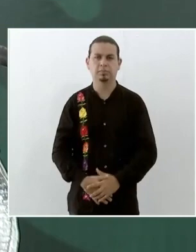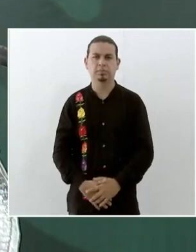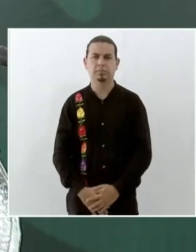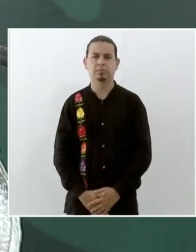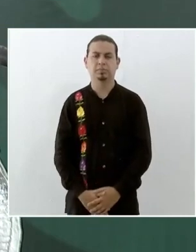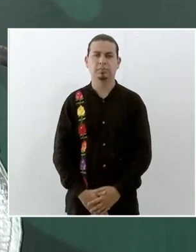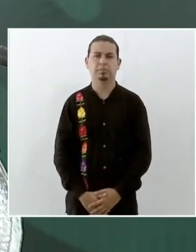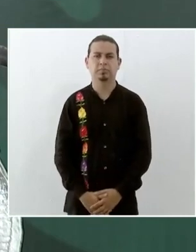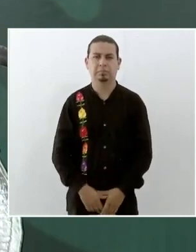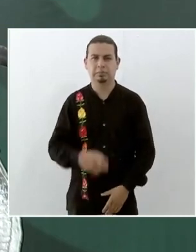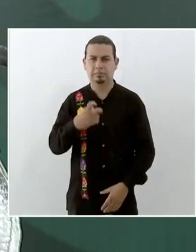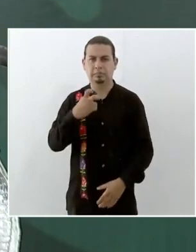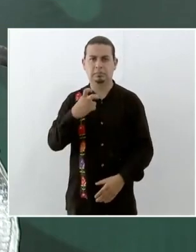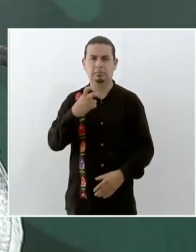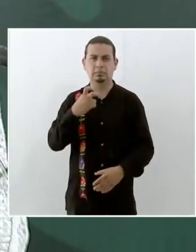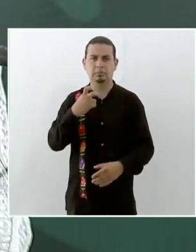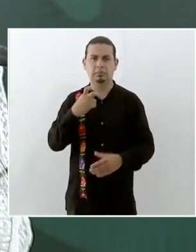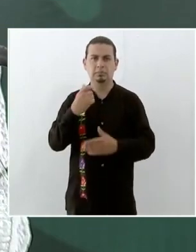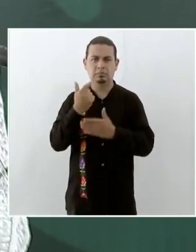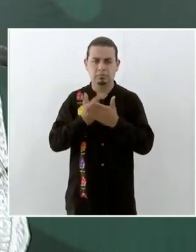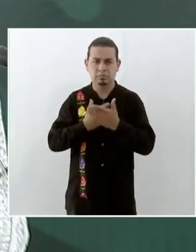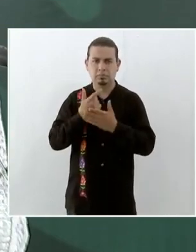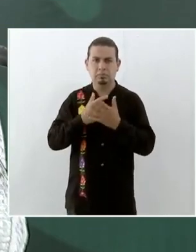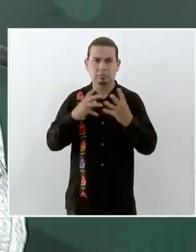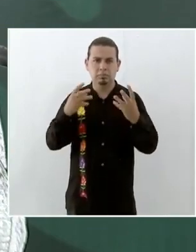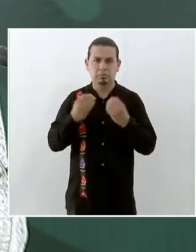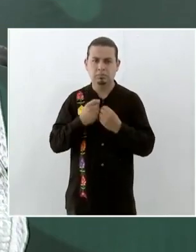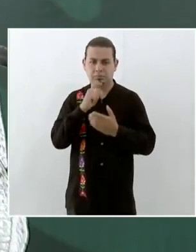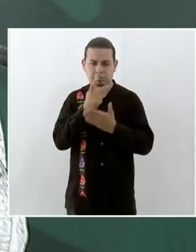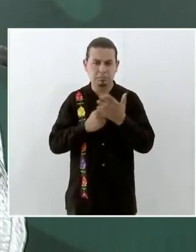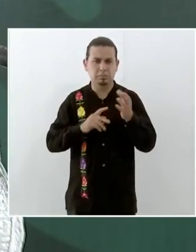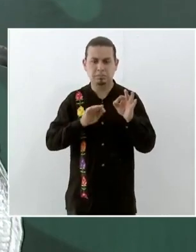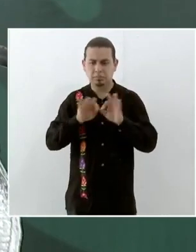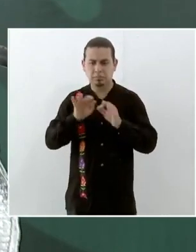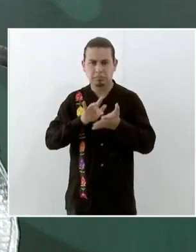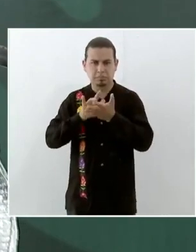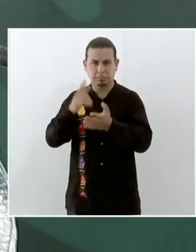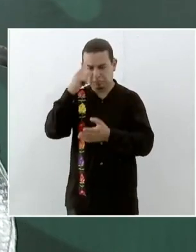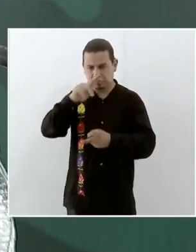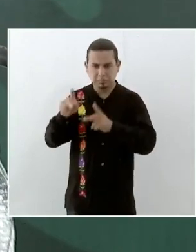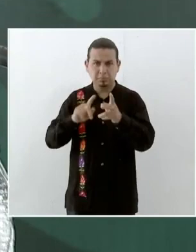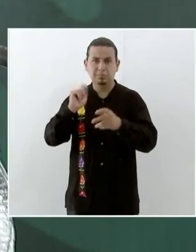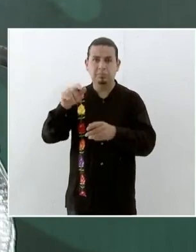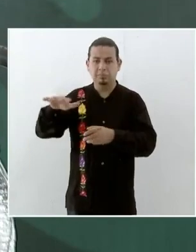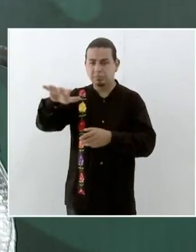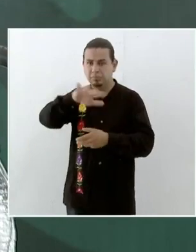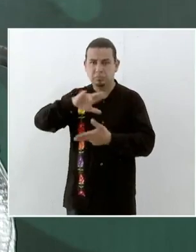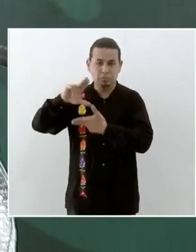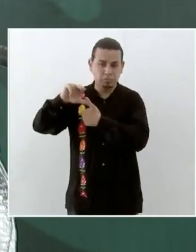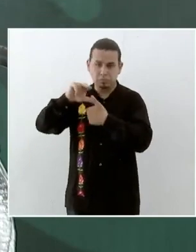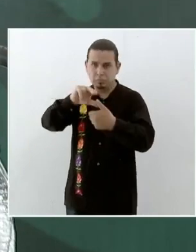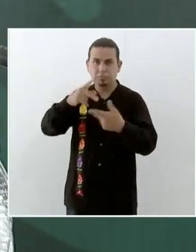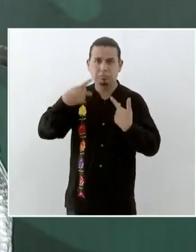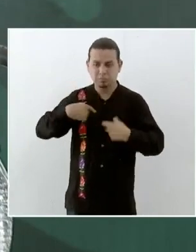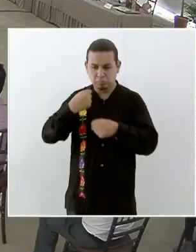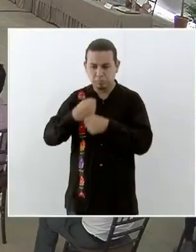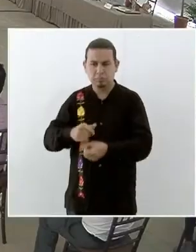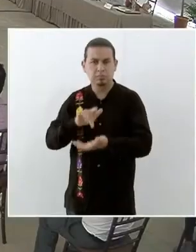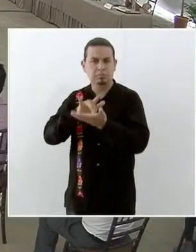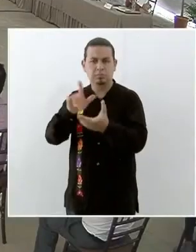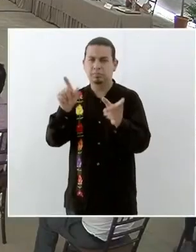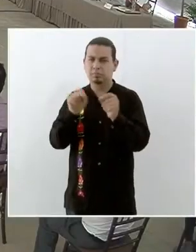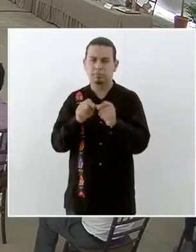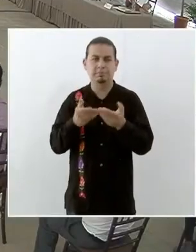Eso es cuanto en términos generales del plan de apoyo a los afectados por el huracán Ágata. Gracias.